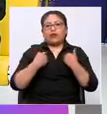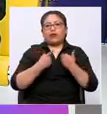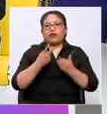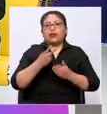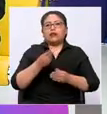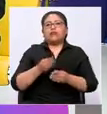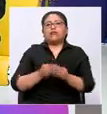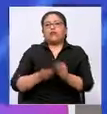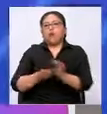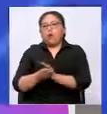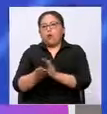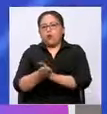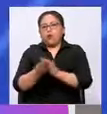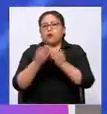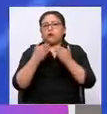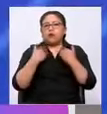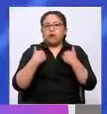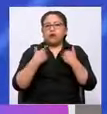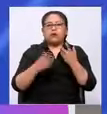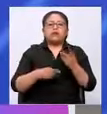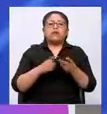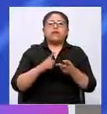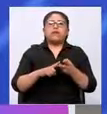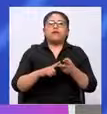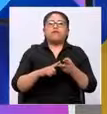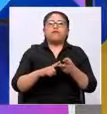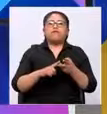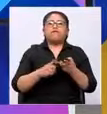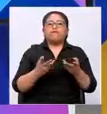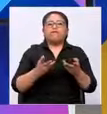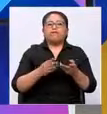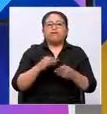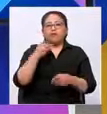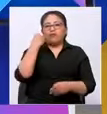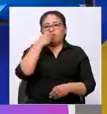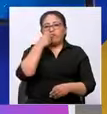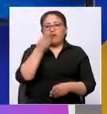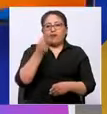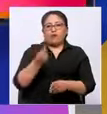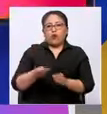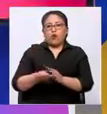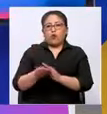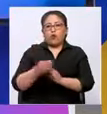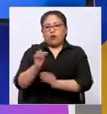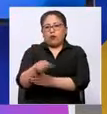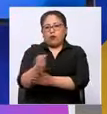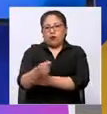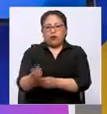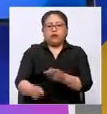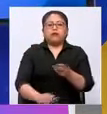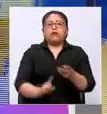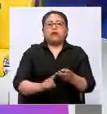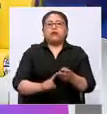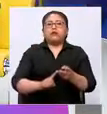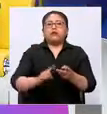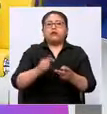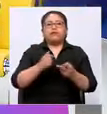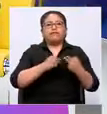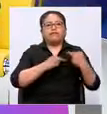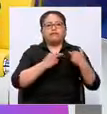corrupción, lo que es lavado de dinero, también uno de los cargos